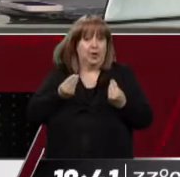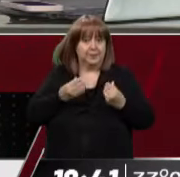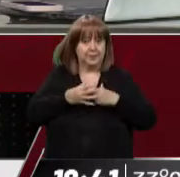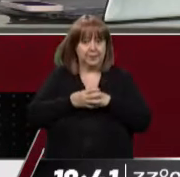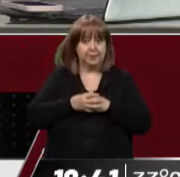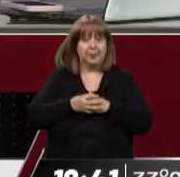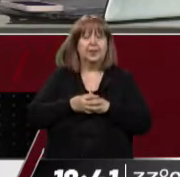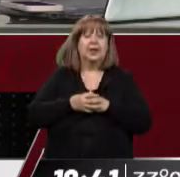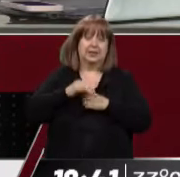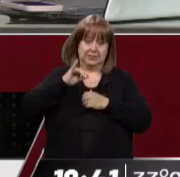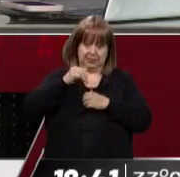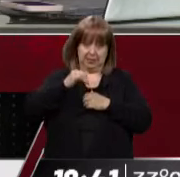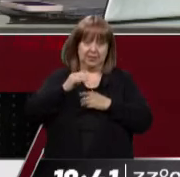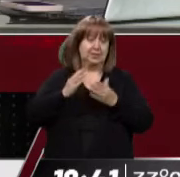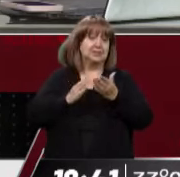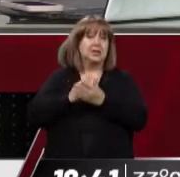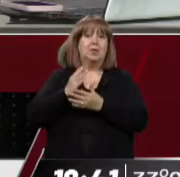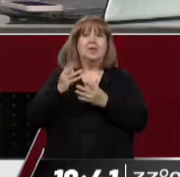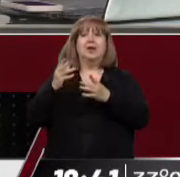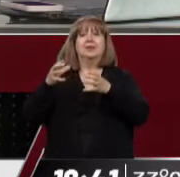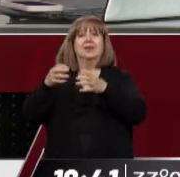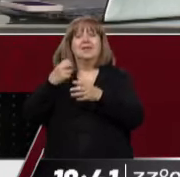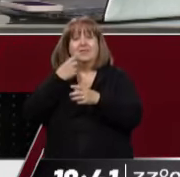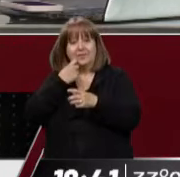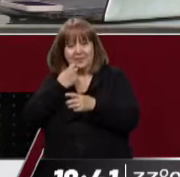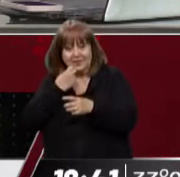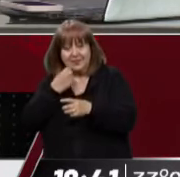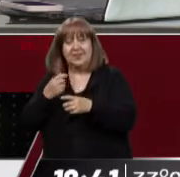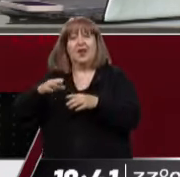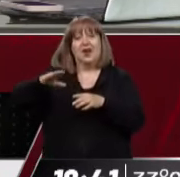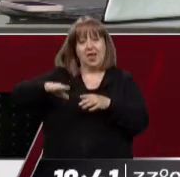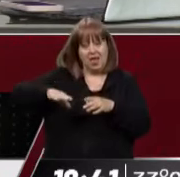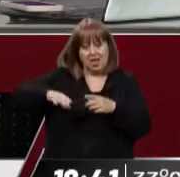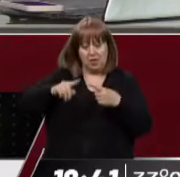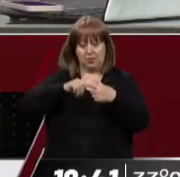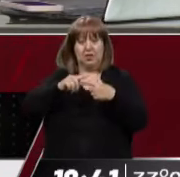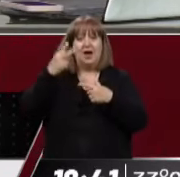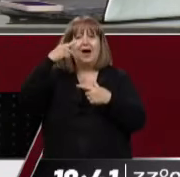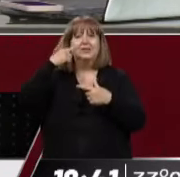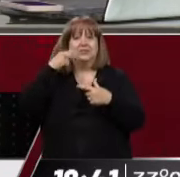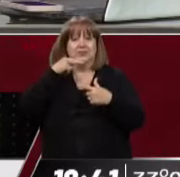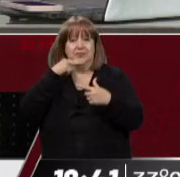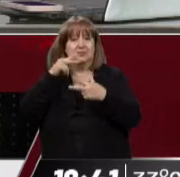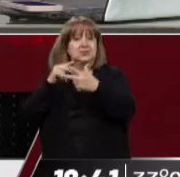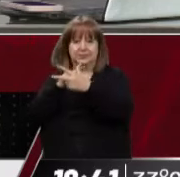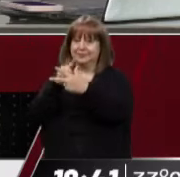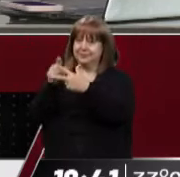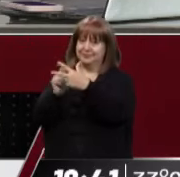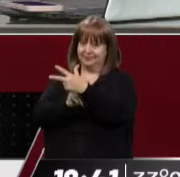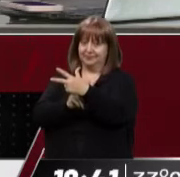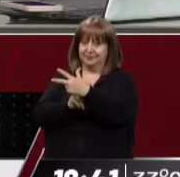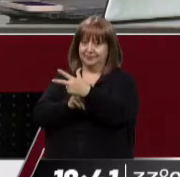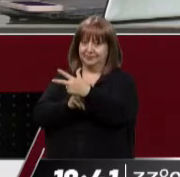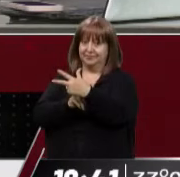Mira, sí, los grupos vulnerables, HIV, ancianos, niños, obviamente son más delicados